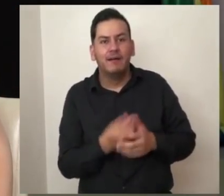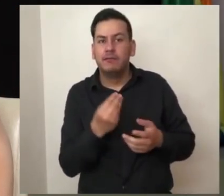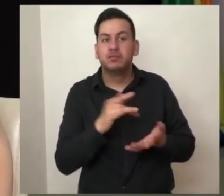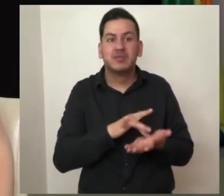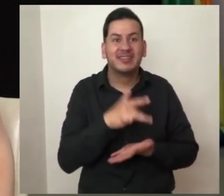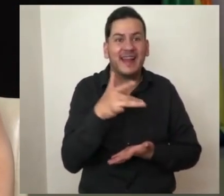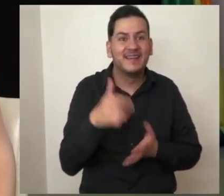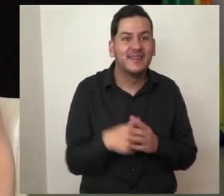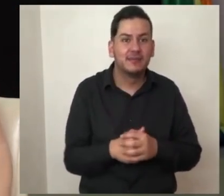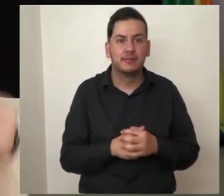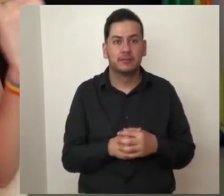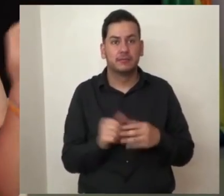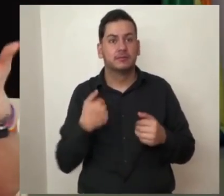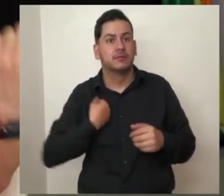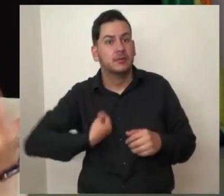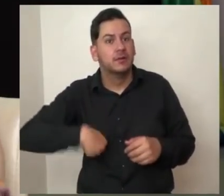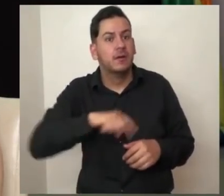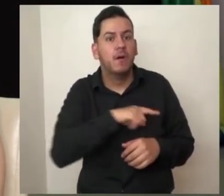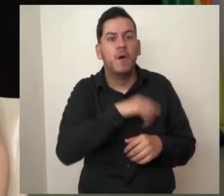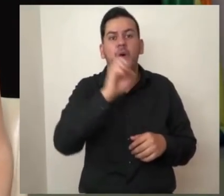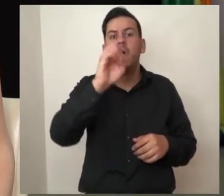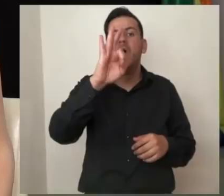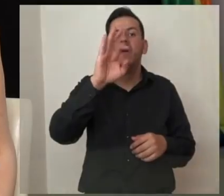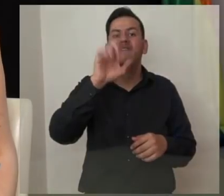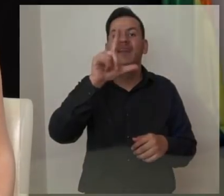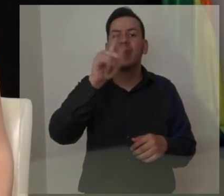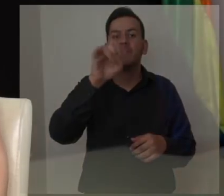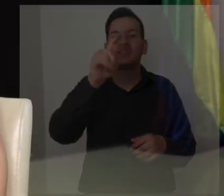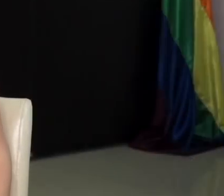Muchas gracias. Nosotros somos Ofelia Pastrana.